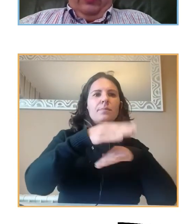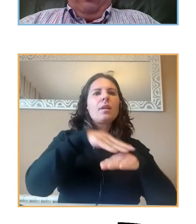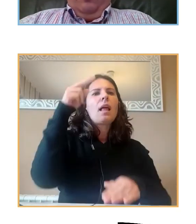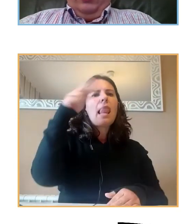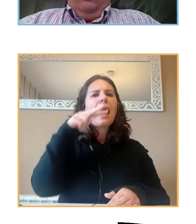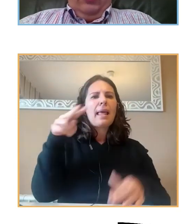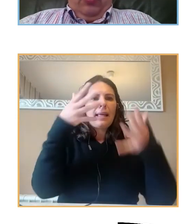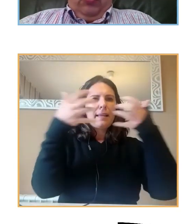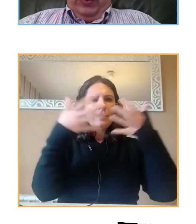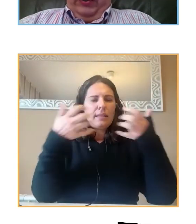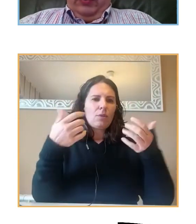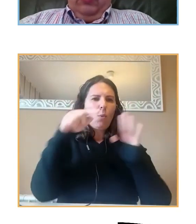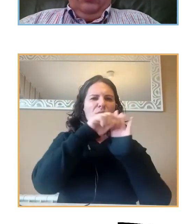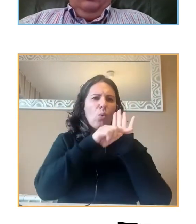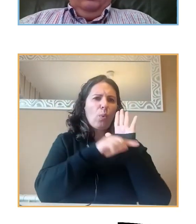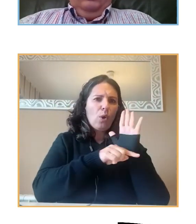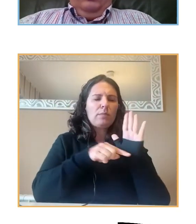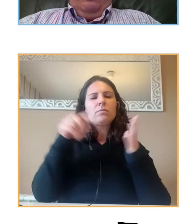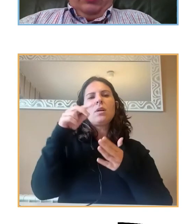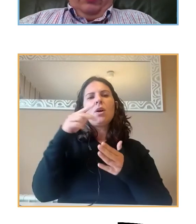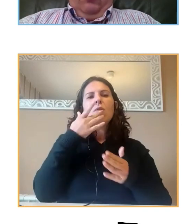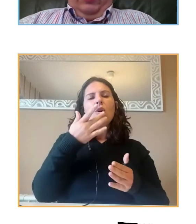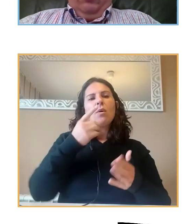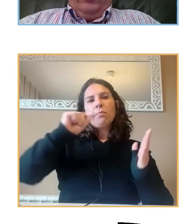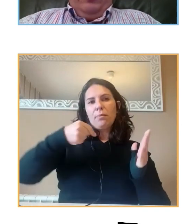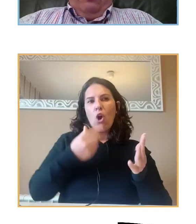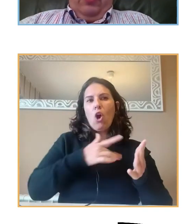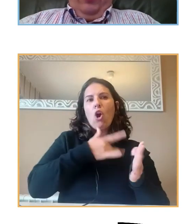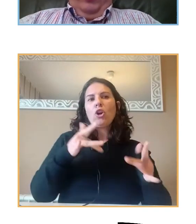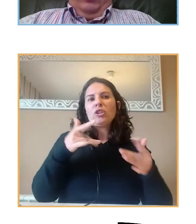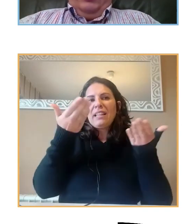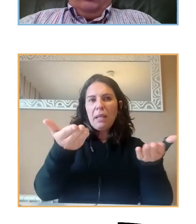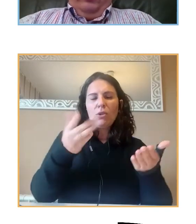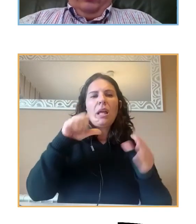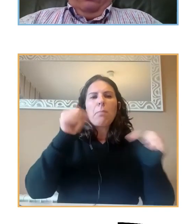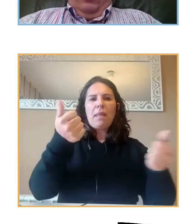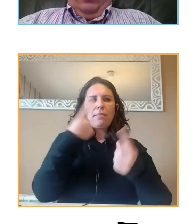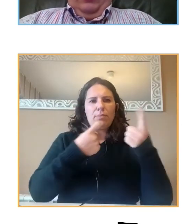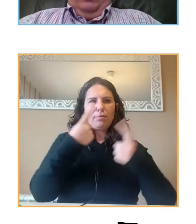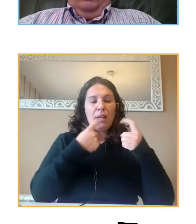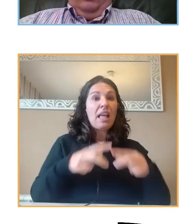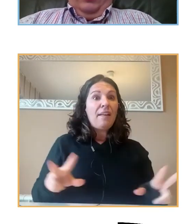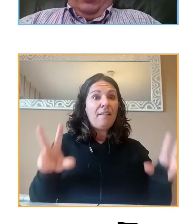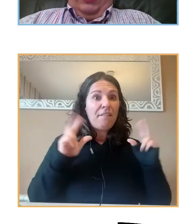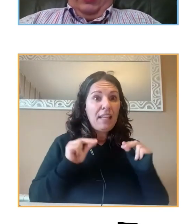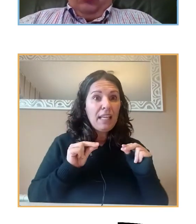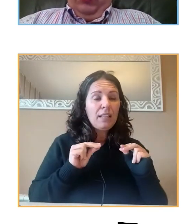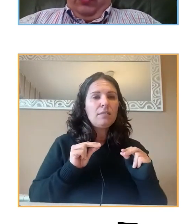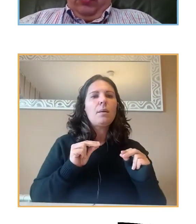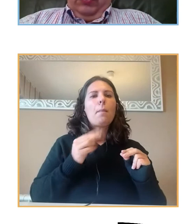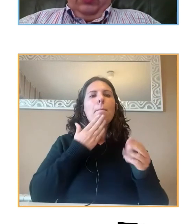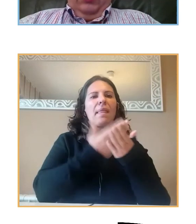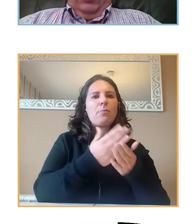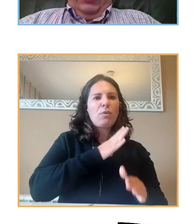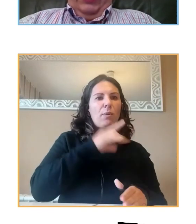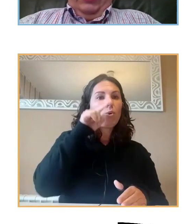leían la información, daban su consentimiento y empezaba la encuesta. Cuando terminaba, se les solicitaba que les dijesen a sus